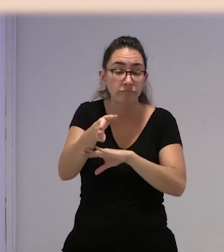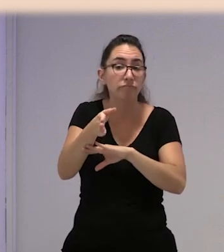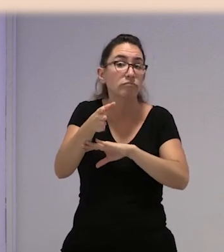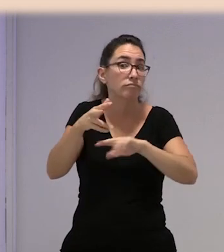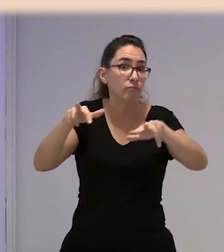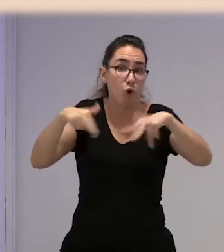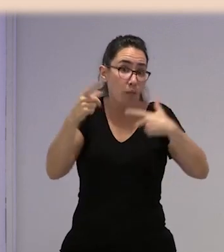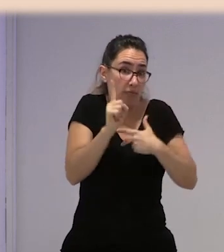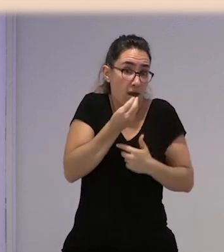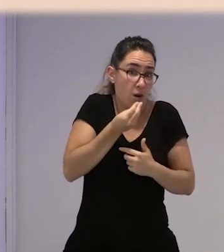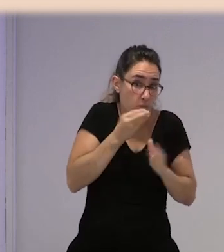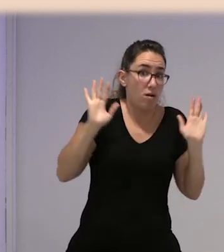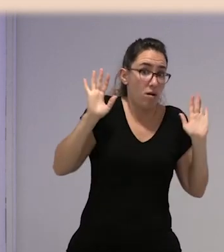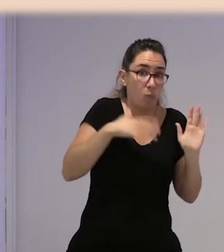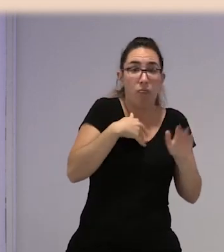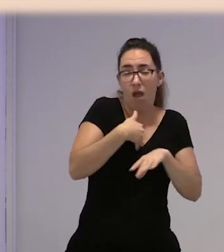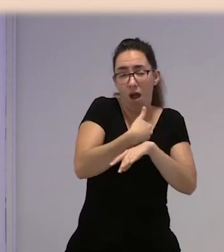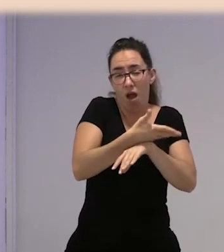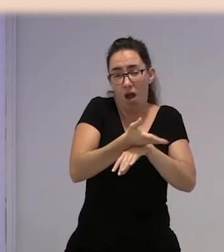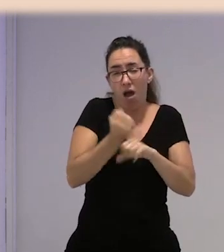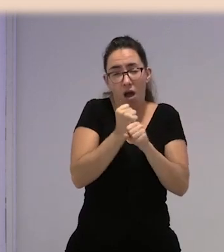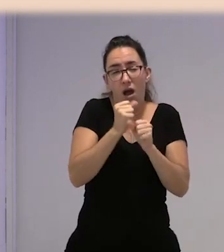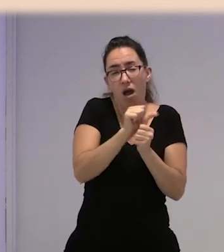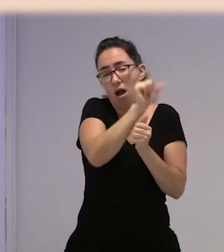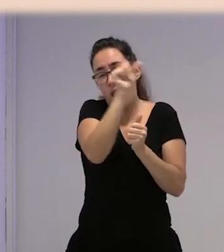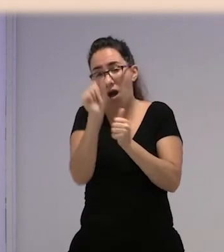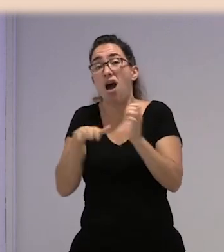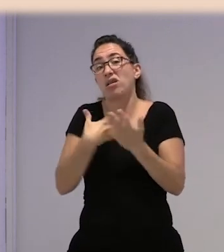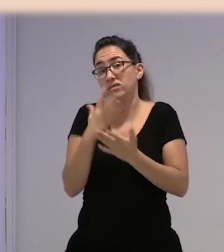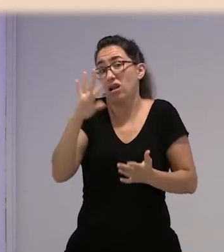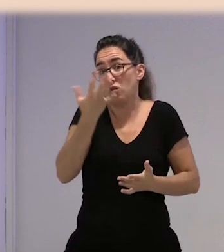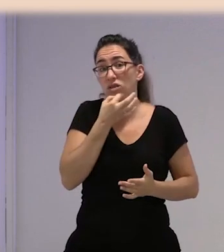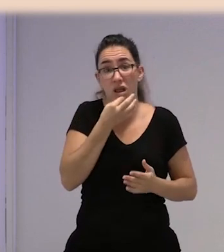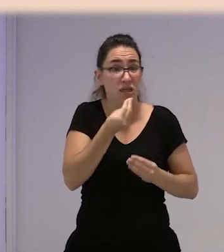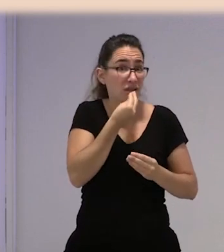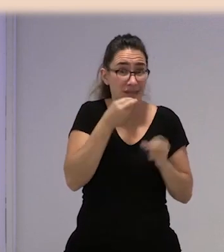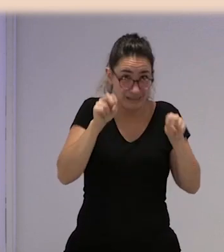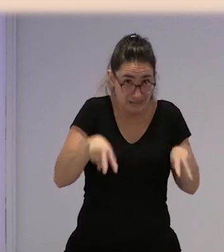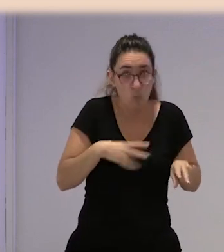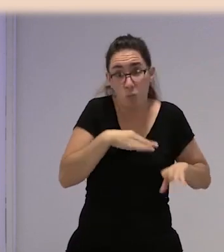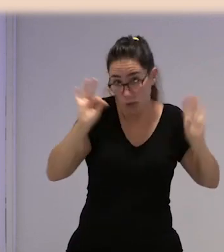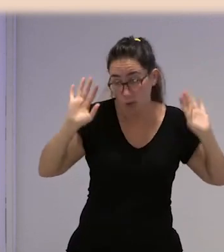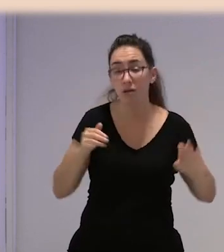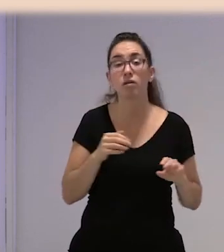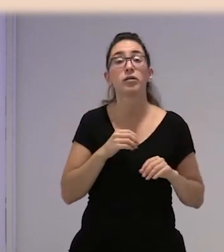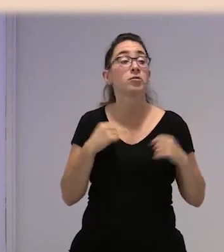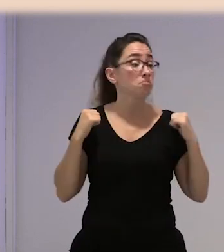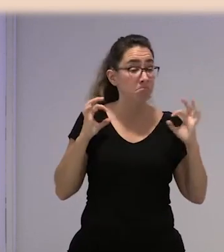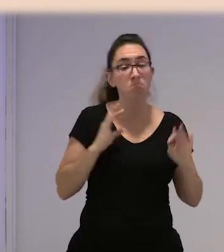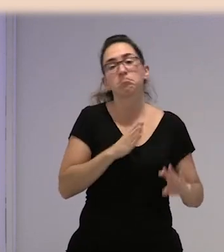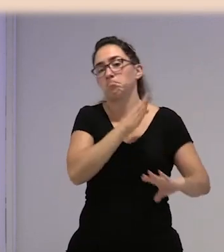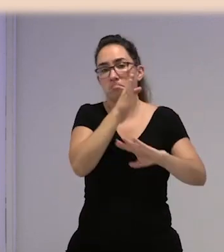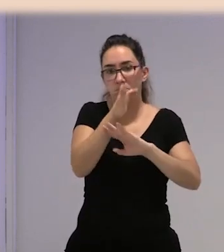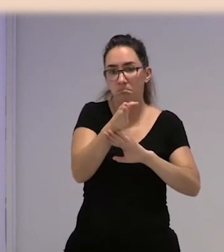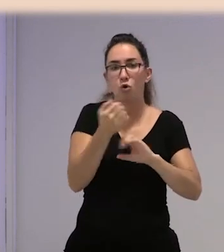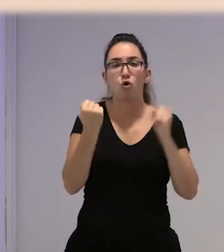comer bocadillo y vas a tener que estar trabajando hasta las 5 de la tarde, 5 meses. Y bueno, llegas al sitio, te montas en